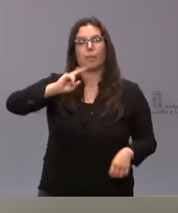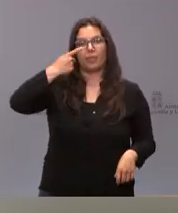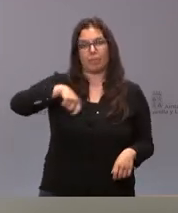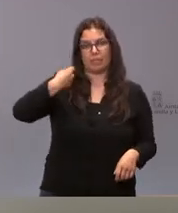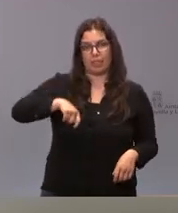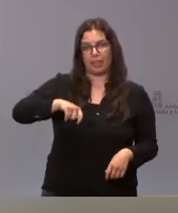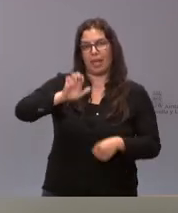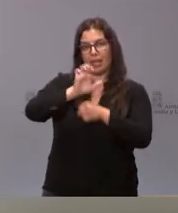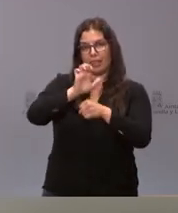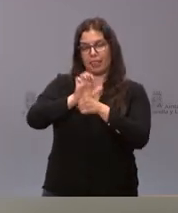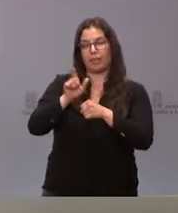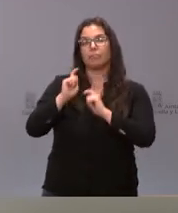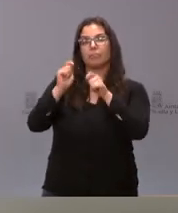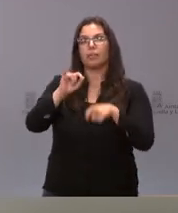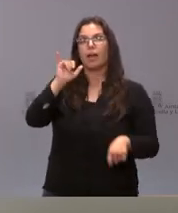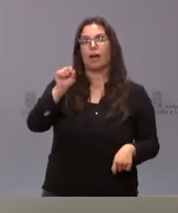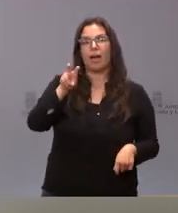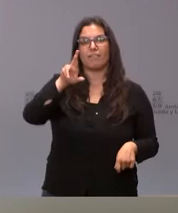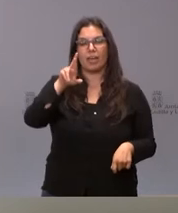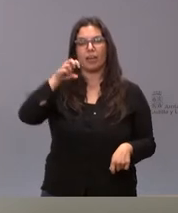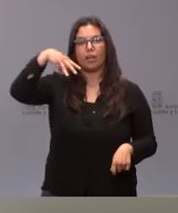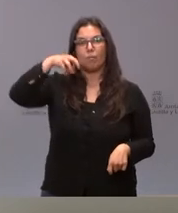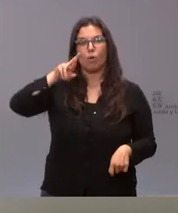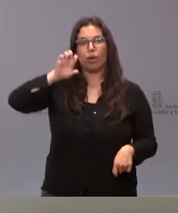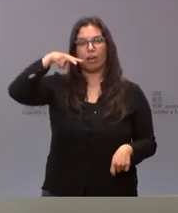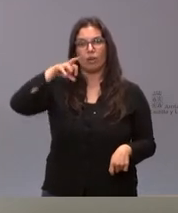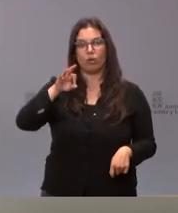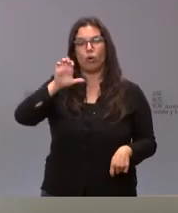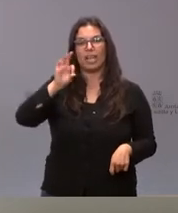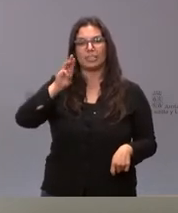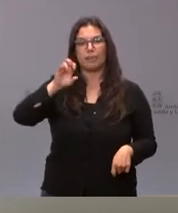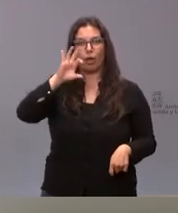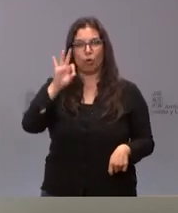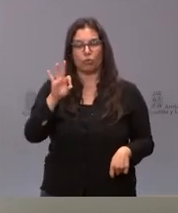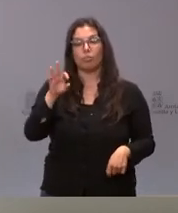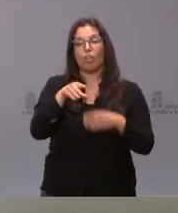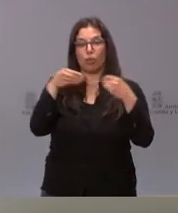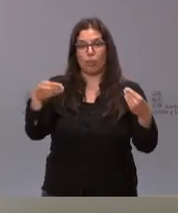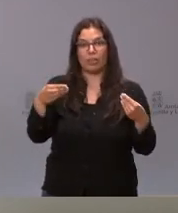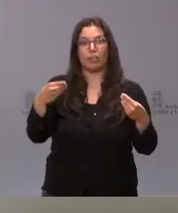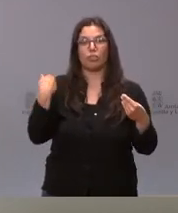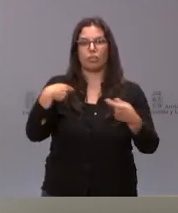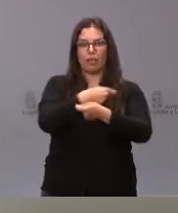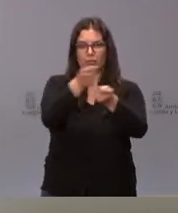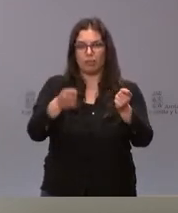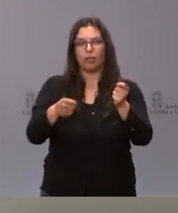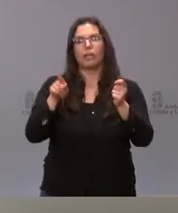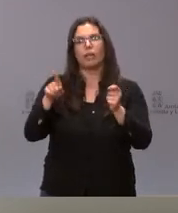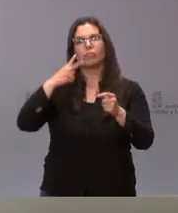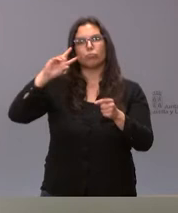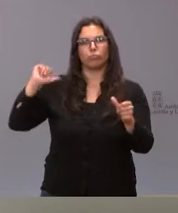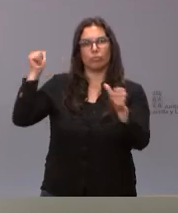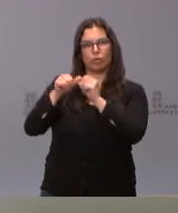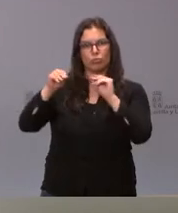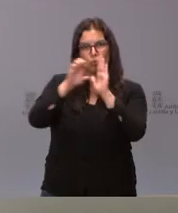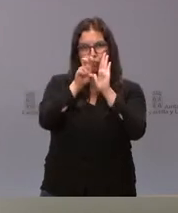ECIL en la persona de Javier Moreno Espeja. Tienen ustedes en la documentación su currículum y se les